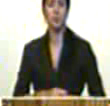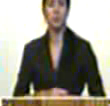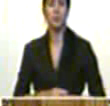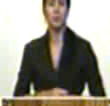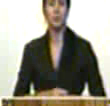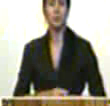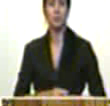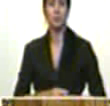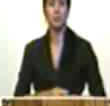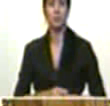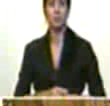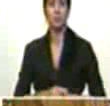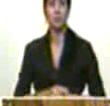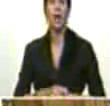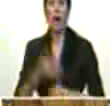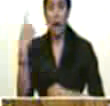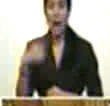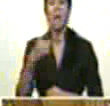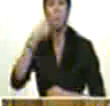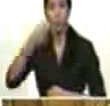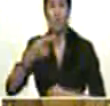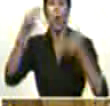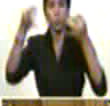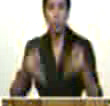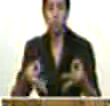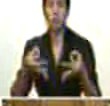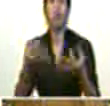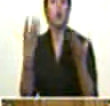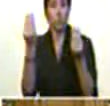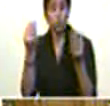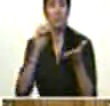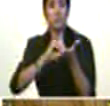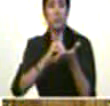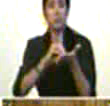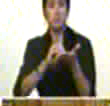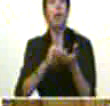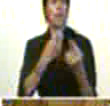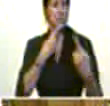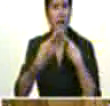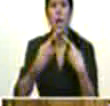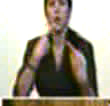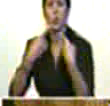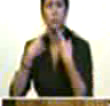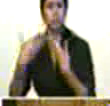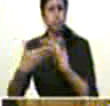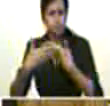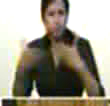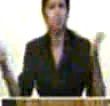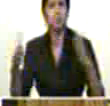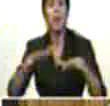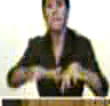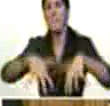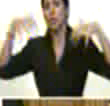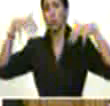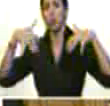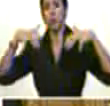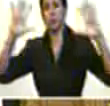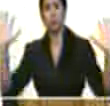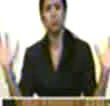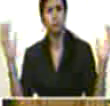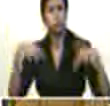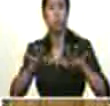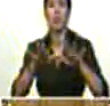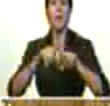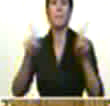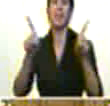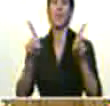que se accionan políticas justas muchas de ellas a través del diálogo la gran mayoría con todos los sectores y